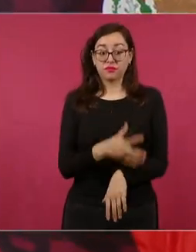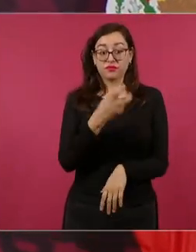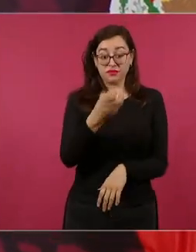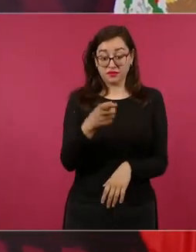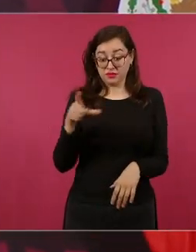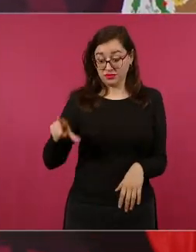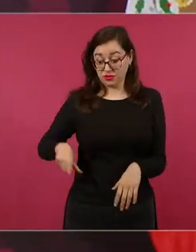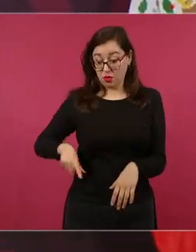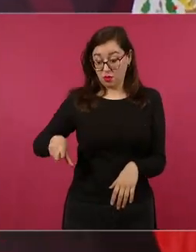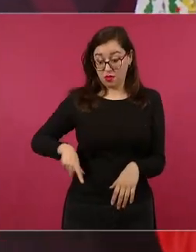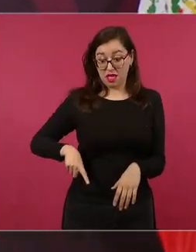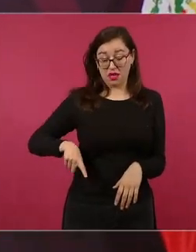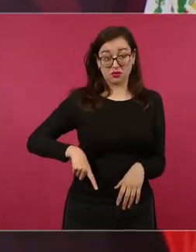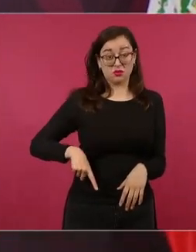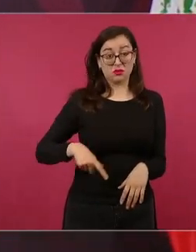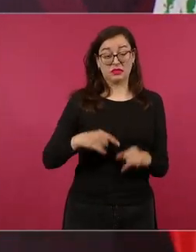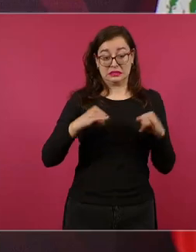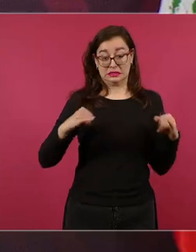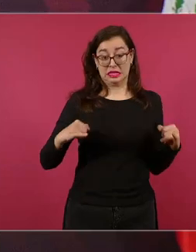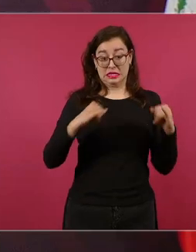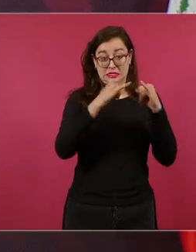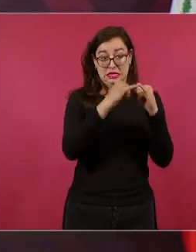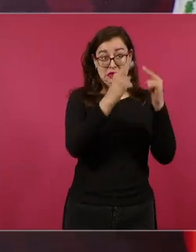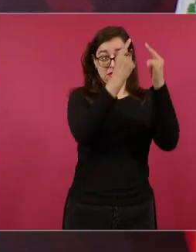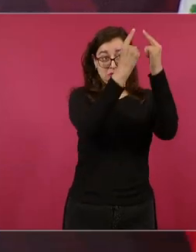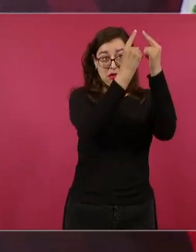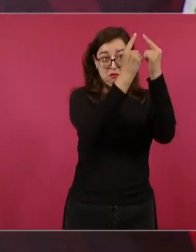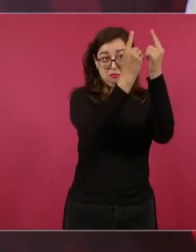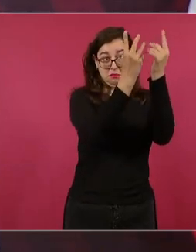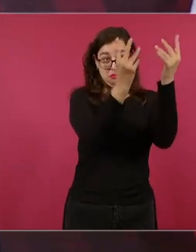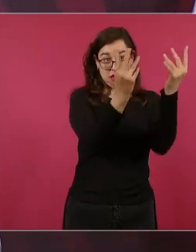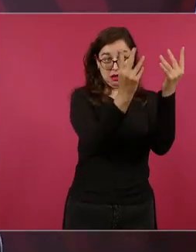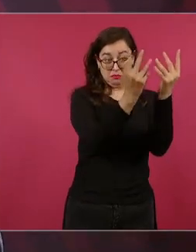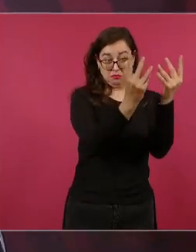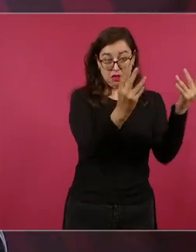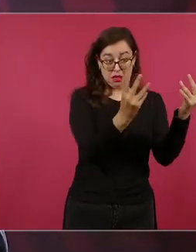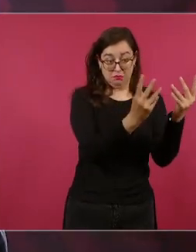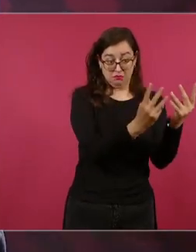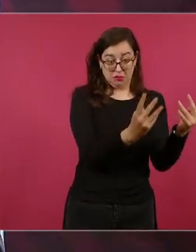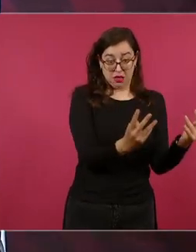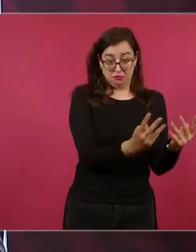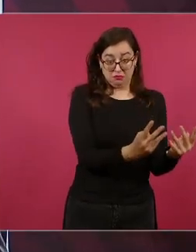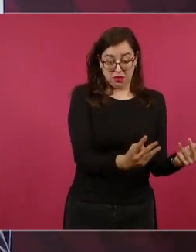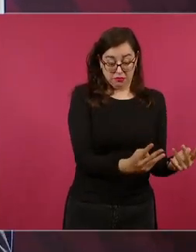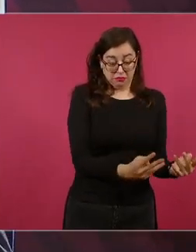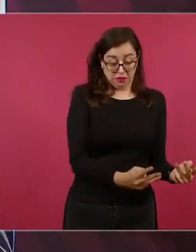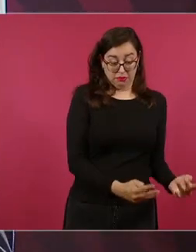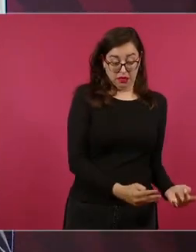onerosos fideicomisos